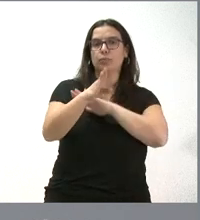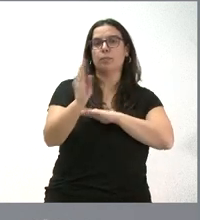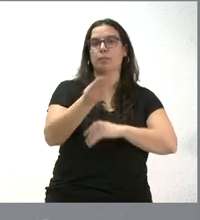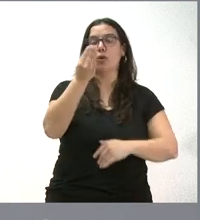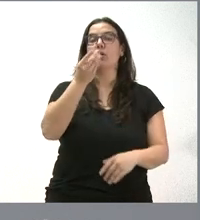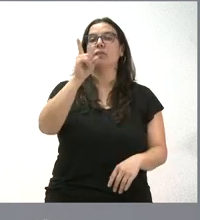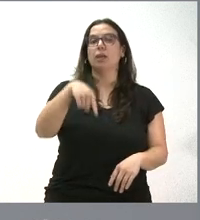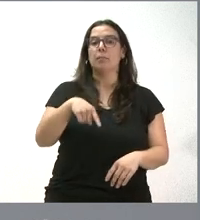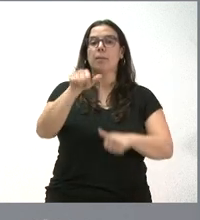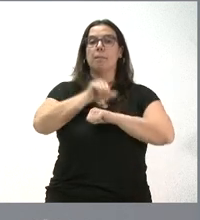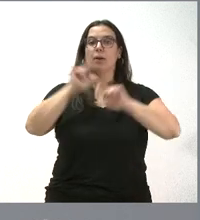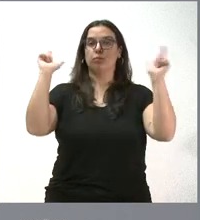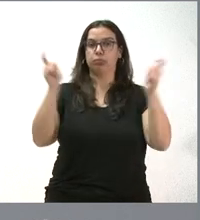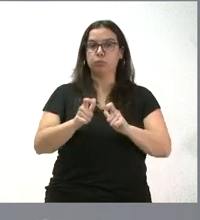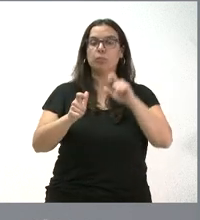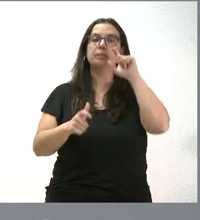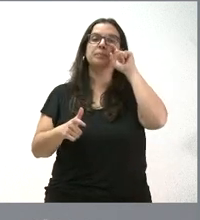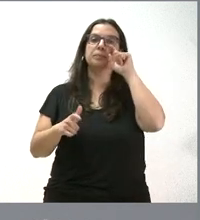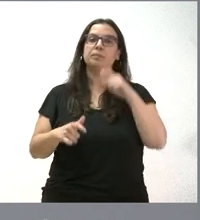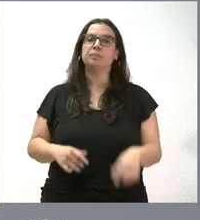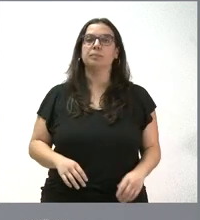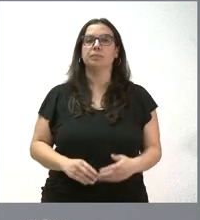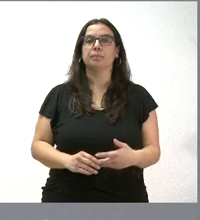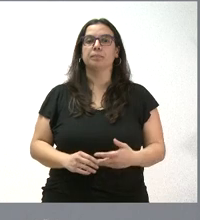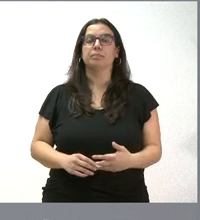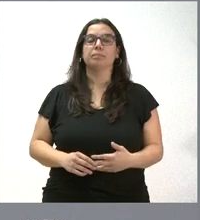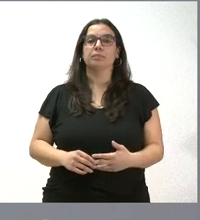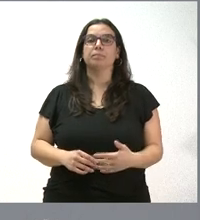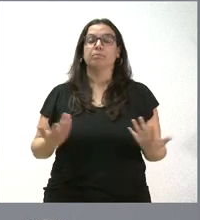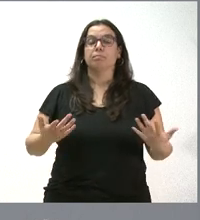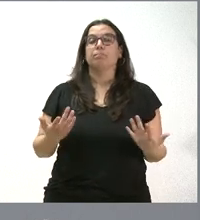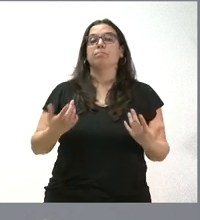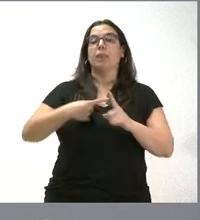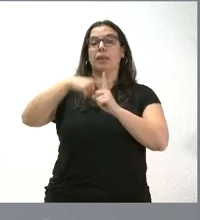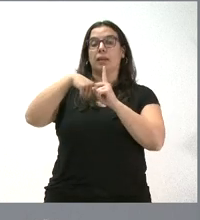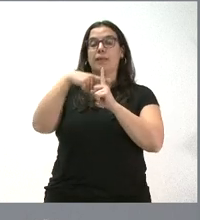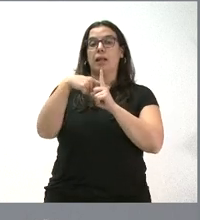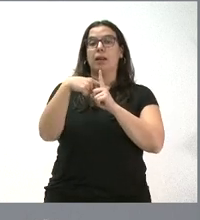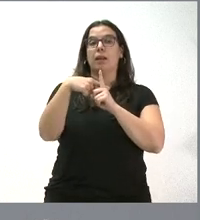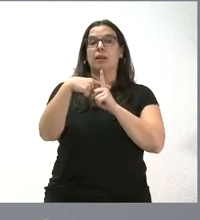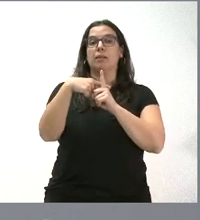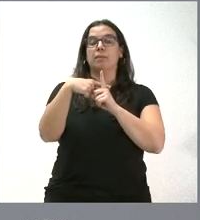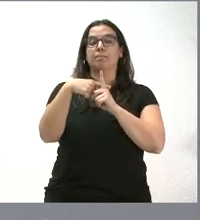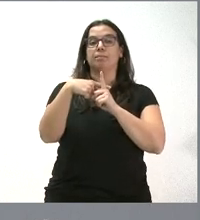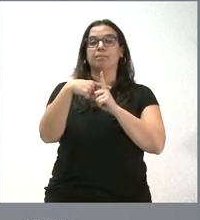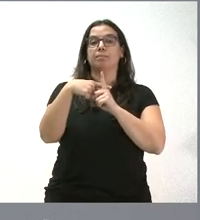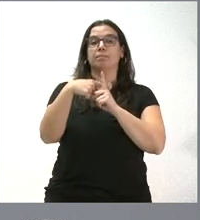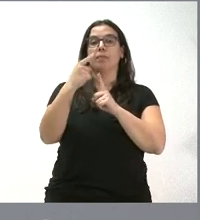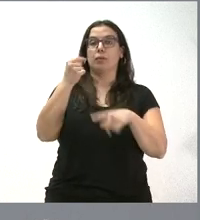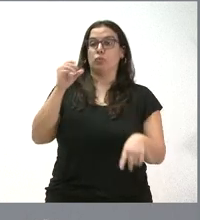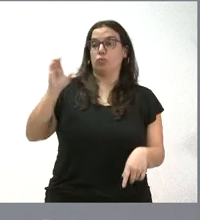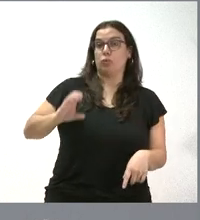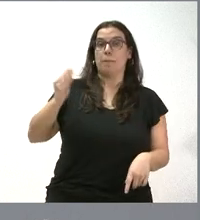bajar la tasa de paro, tener un mejor nivel de retribuciones